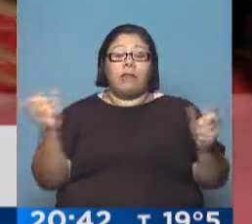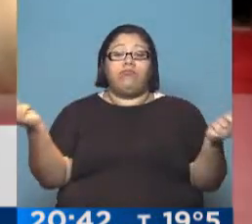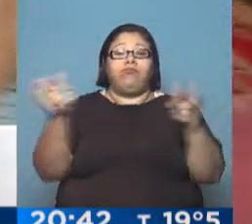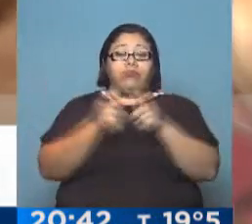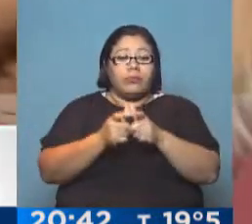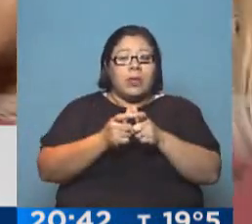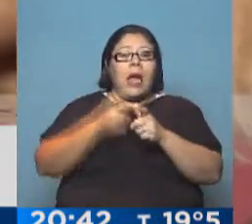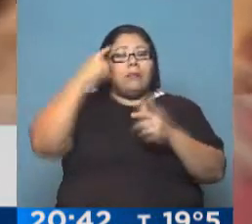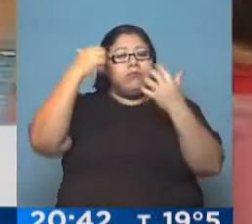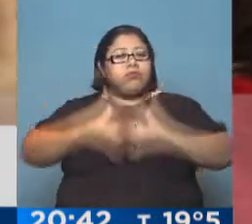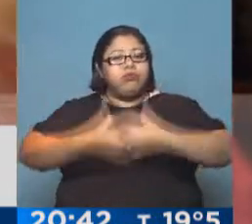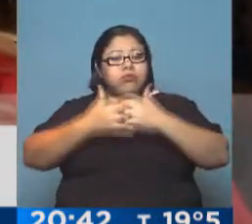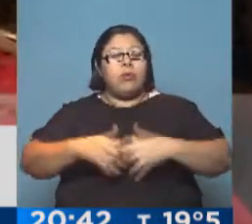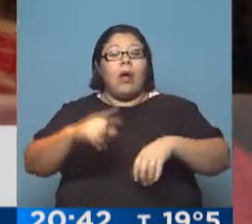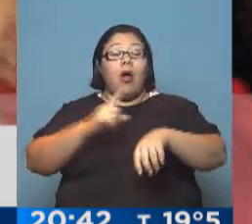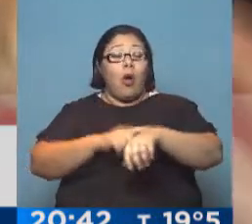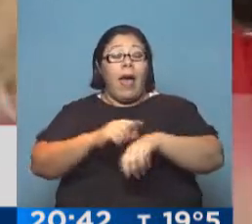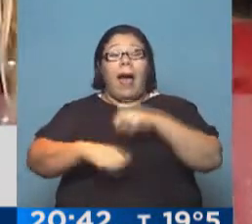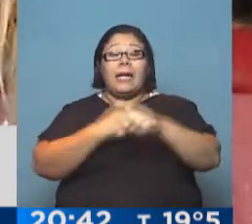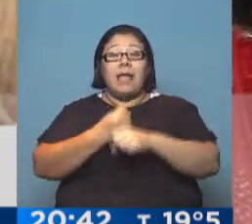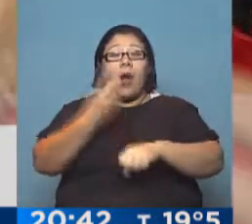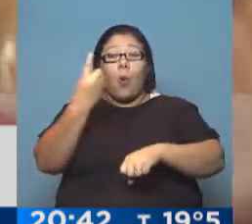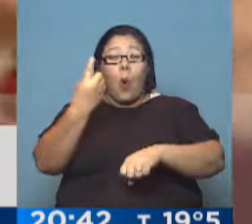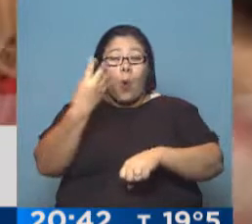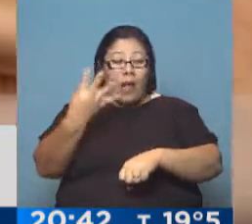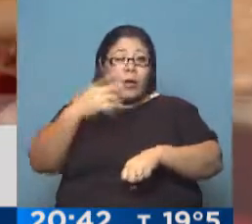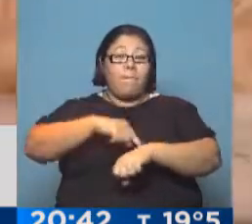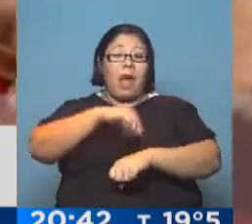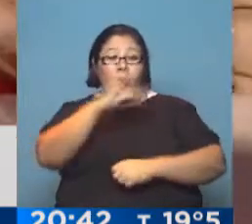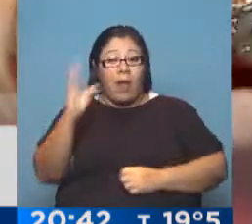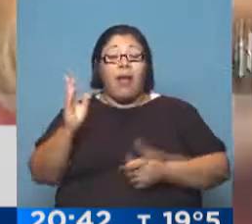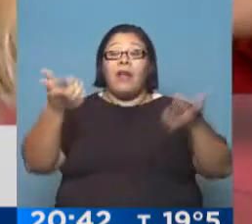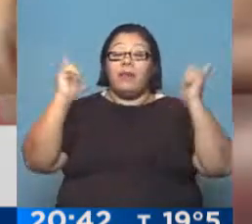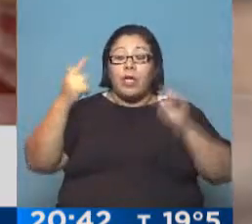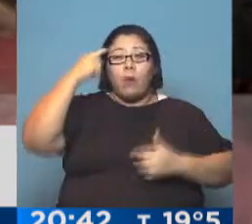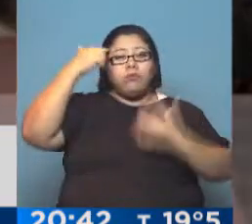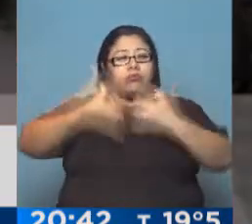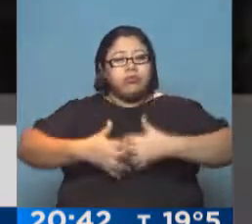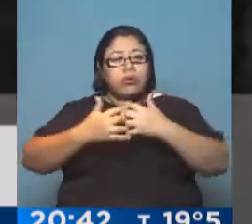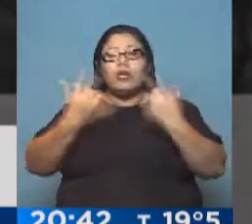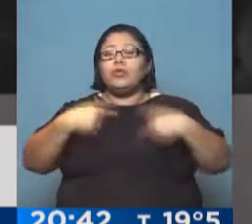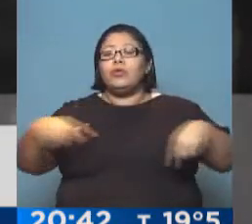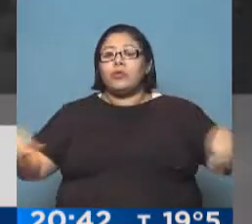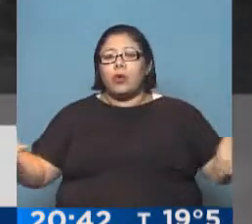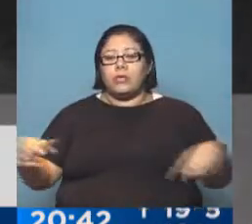era muy difícil que exista eso, porque aparte de divertirnos, pensábamos inteligentemente sobre las cosas.